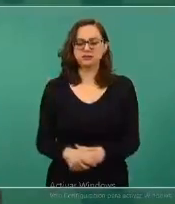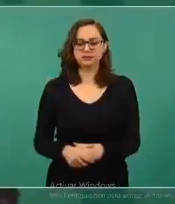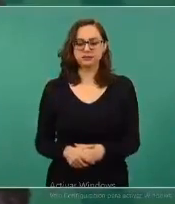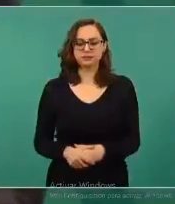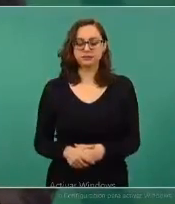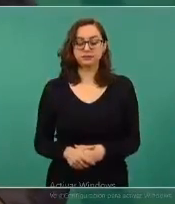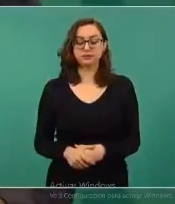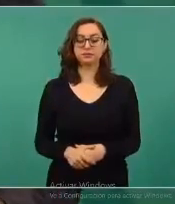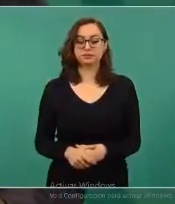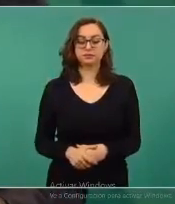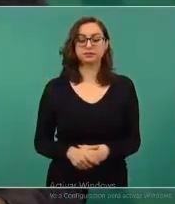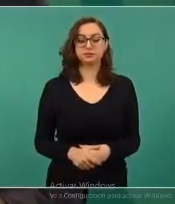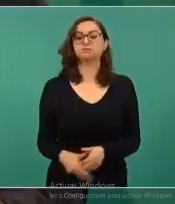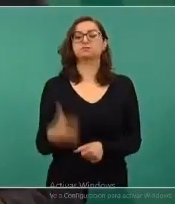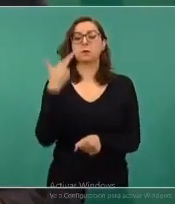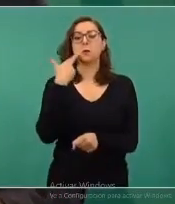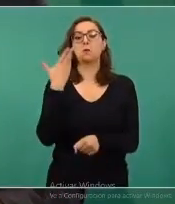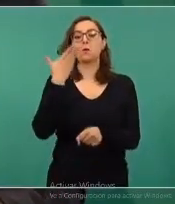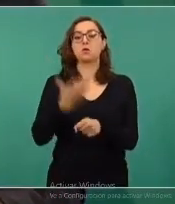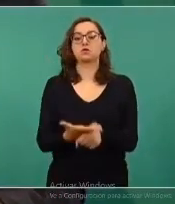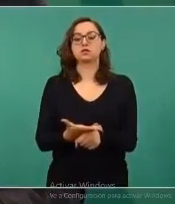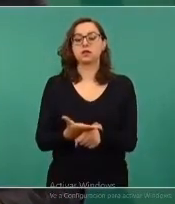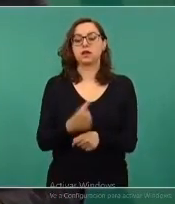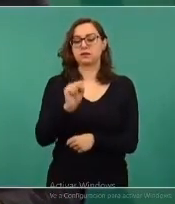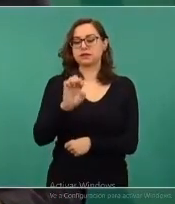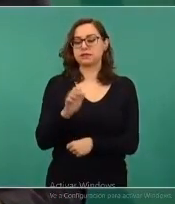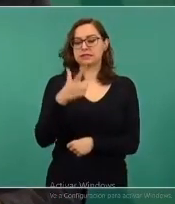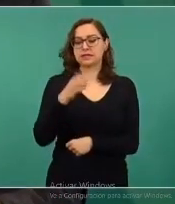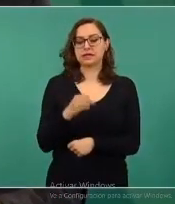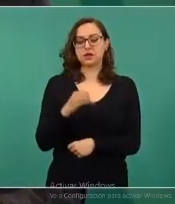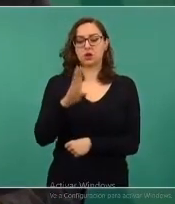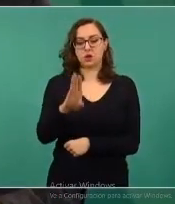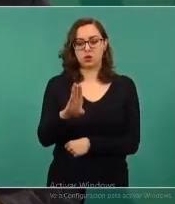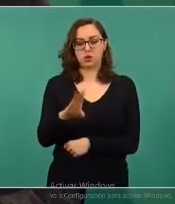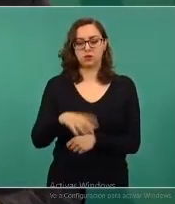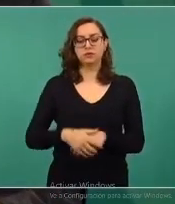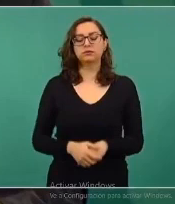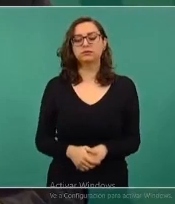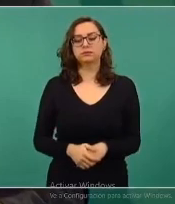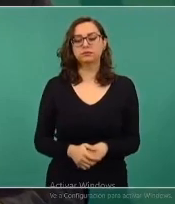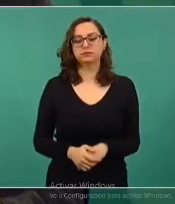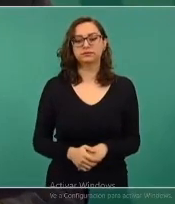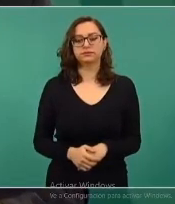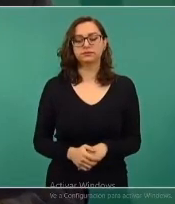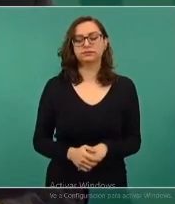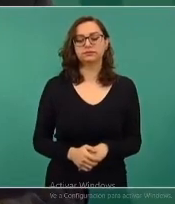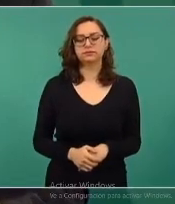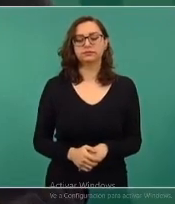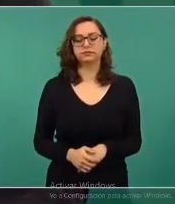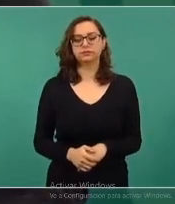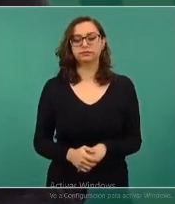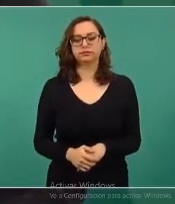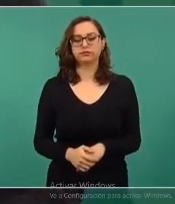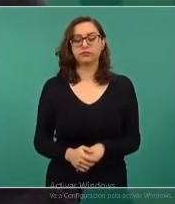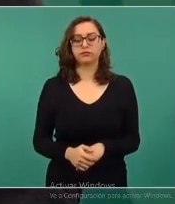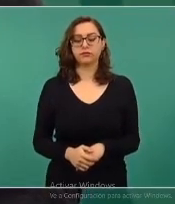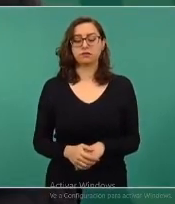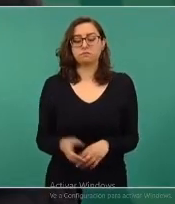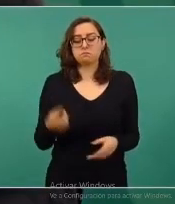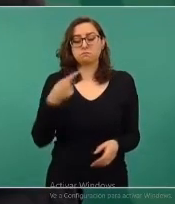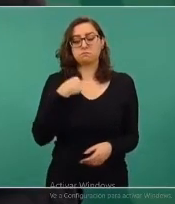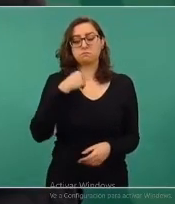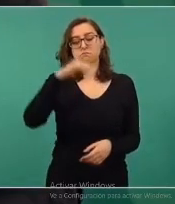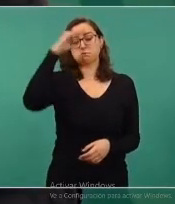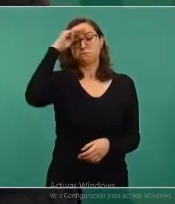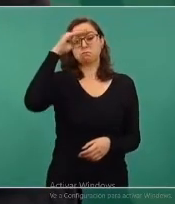La Secretaría de Gobernación, yo pienso que